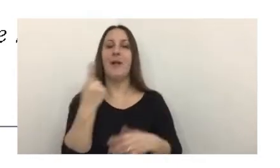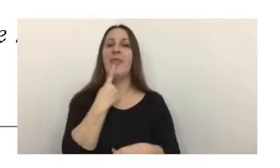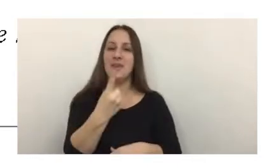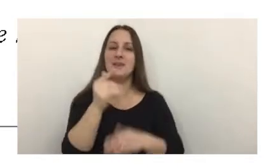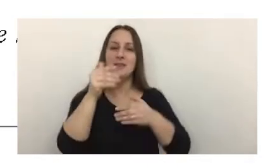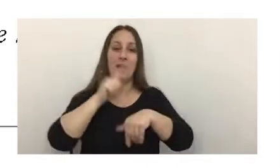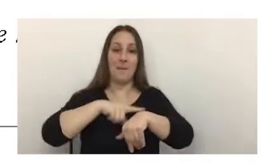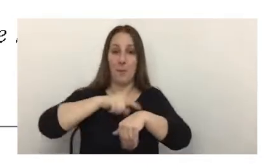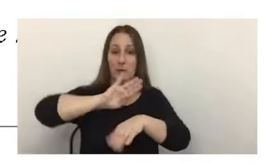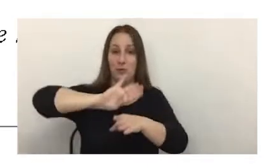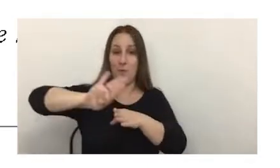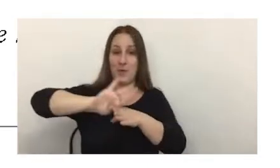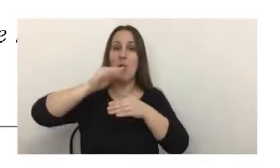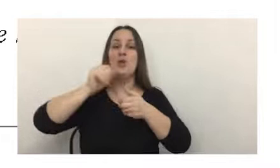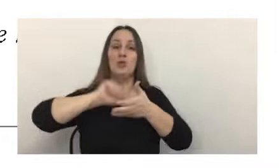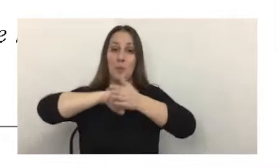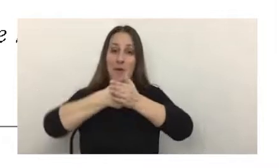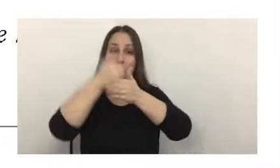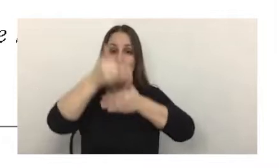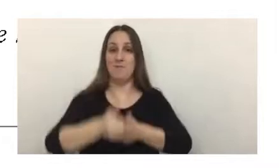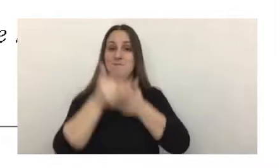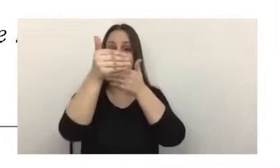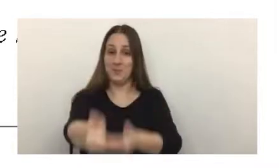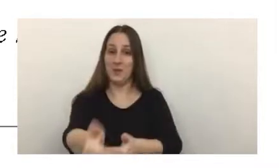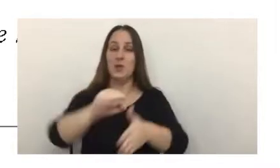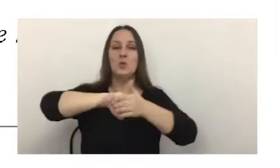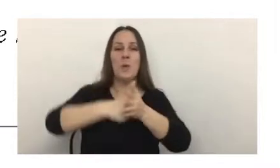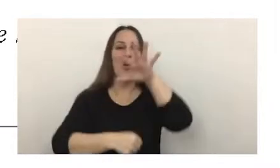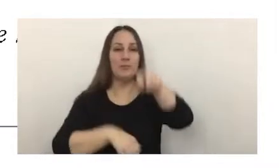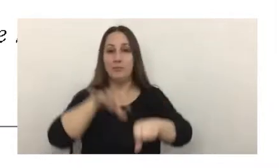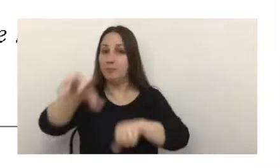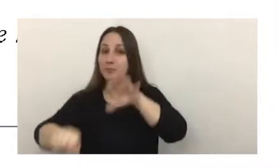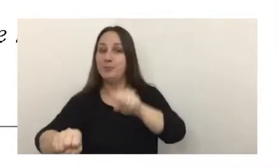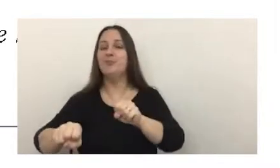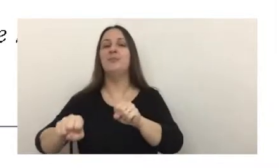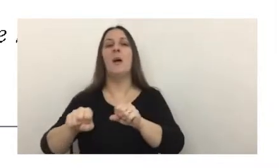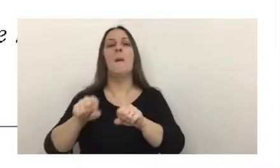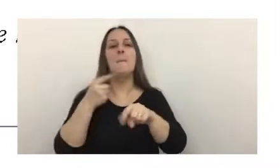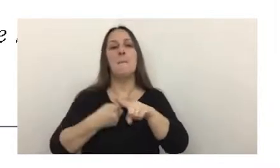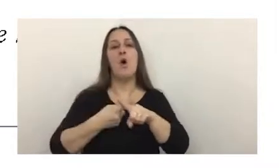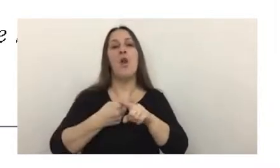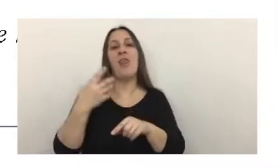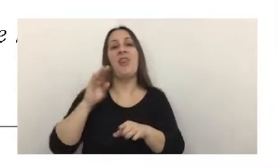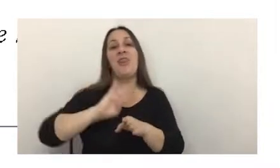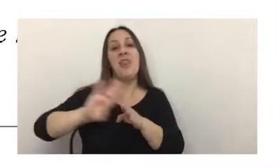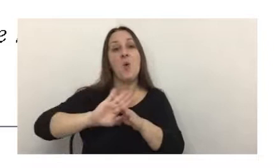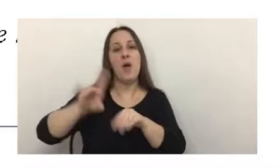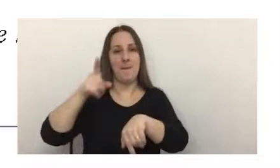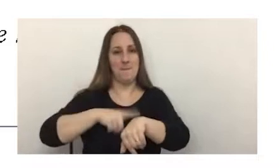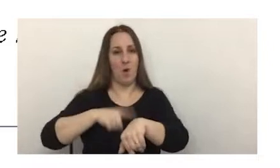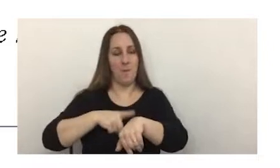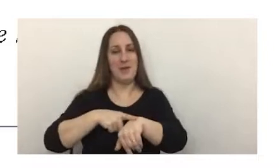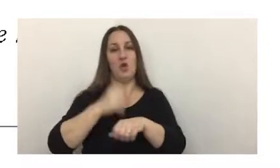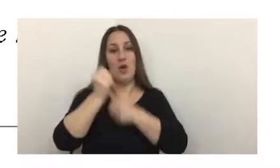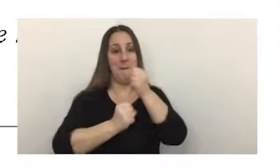la prórroga a la suspensión de ejecuciones y medidas cautelares por toda deuda generada por estas